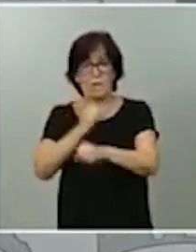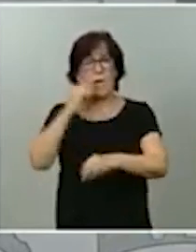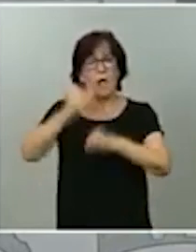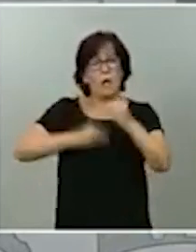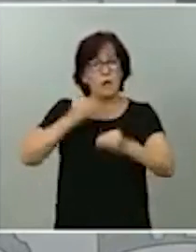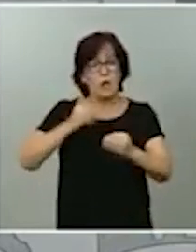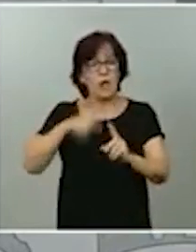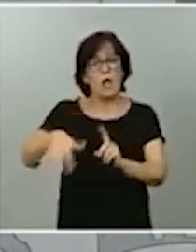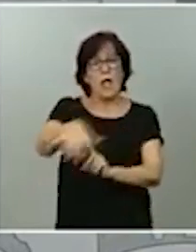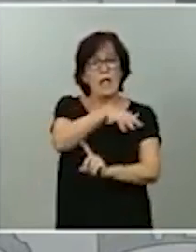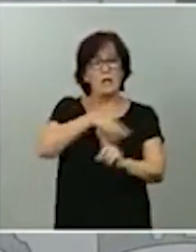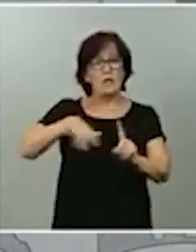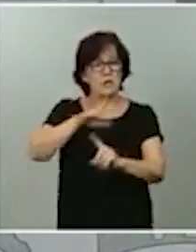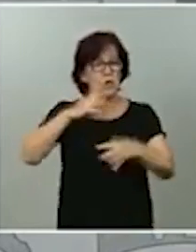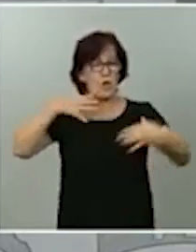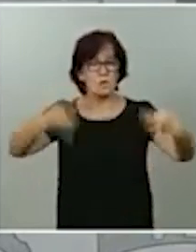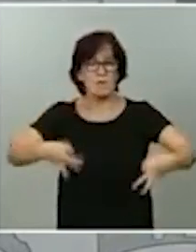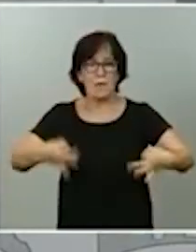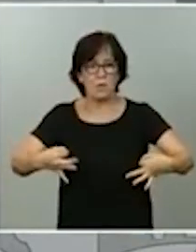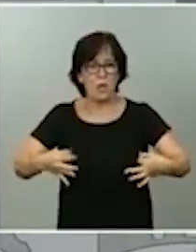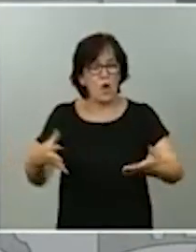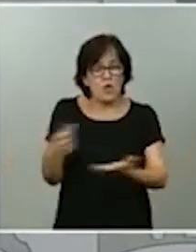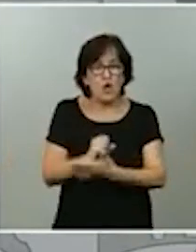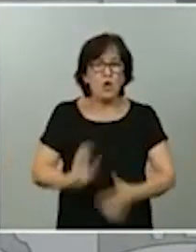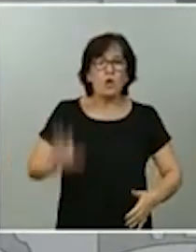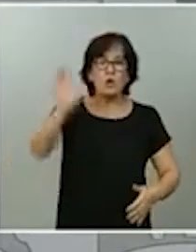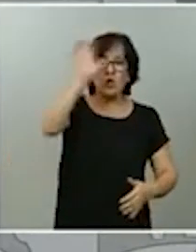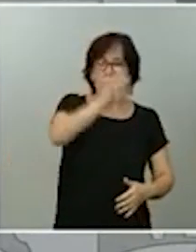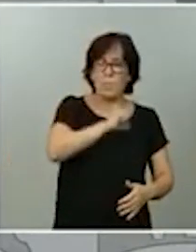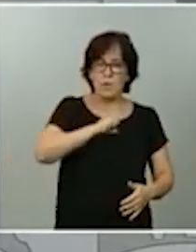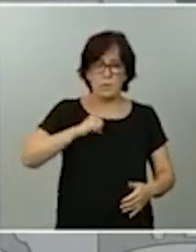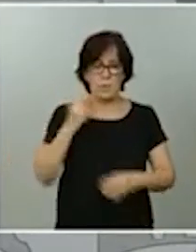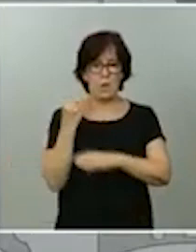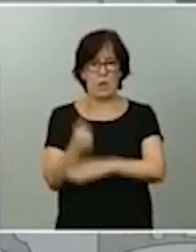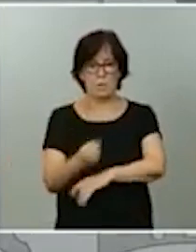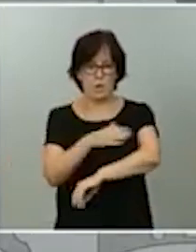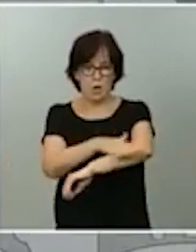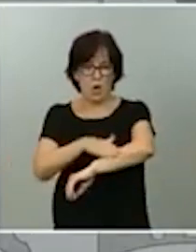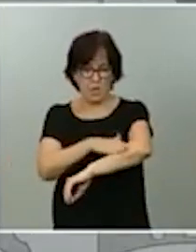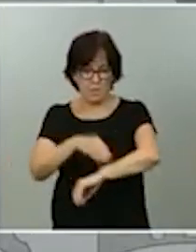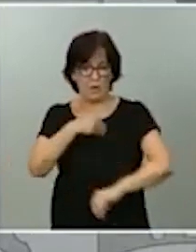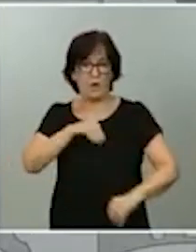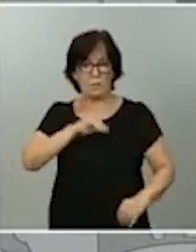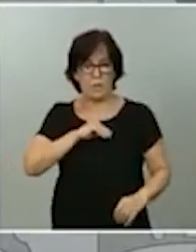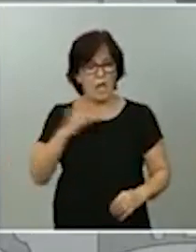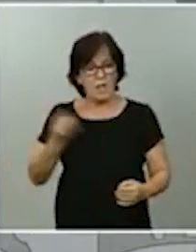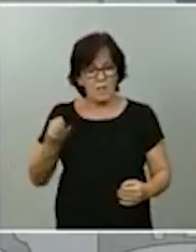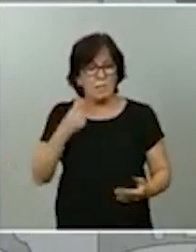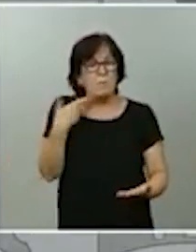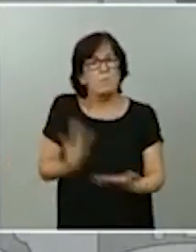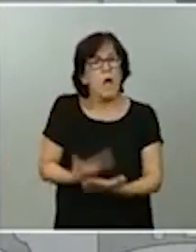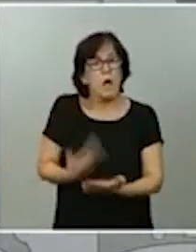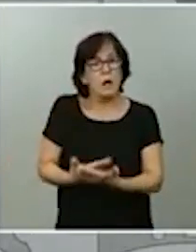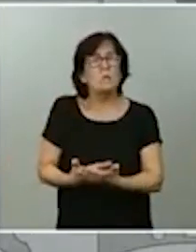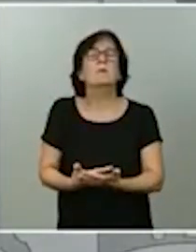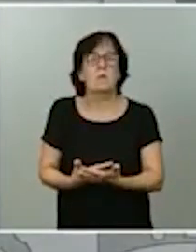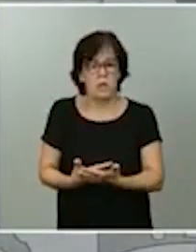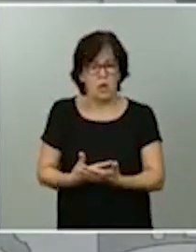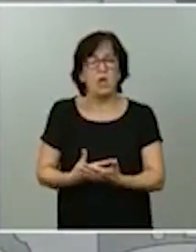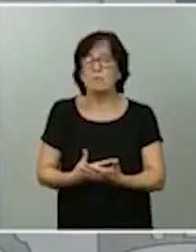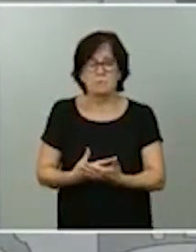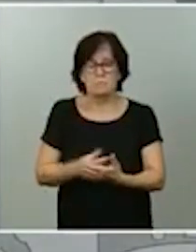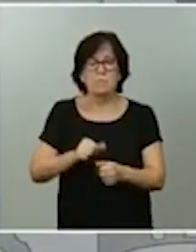seguro. Y todas las comunidades autónomas, con el apoyo del Gobierno de España, debemos garantizarlo y lo vamos a garantizar.